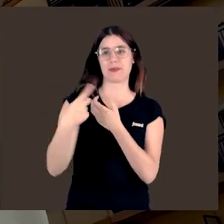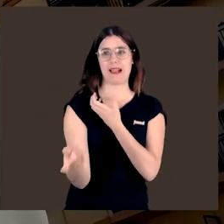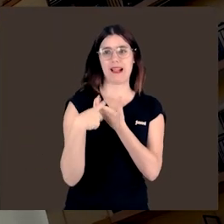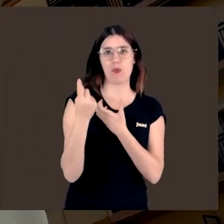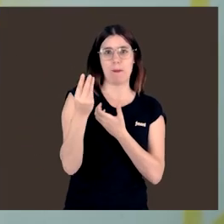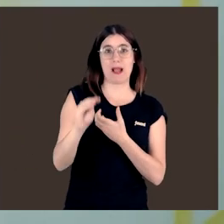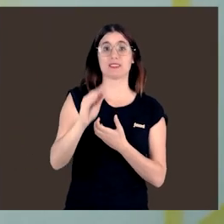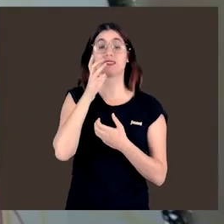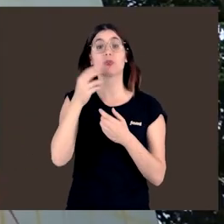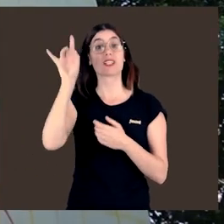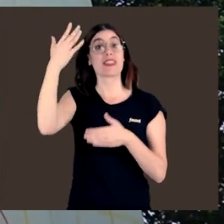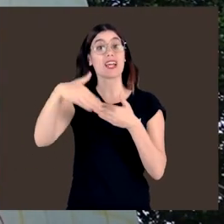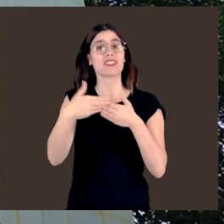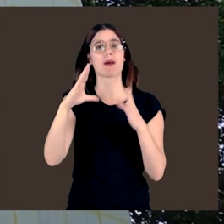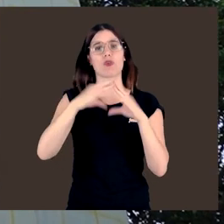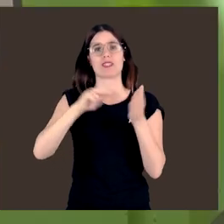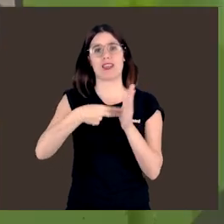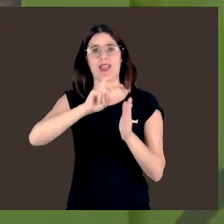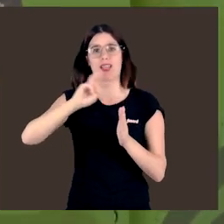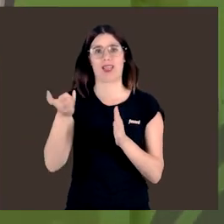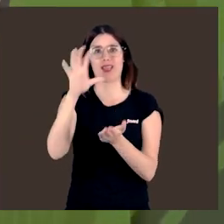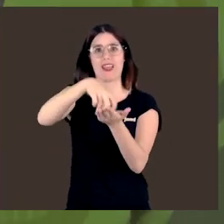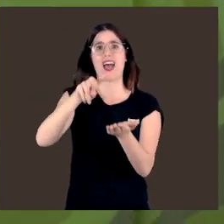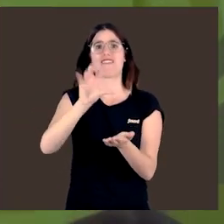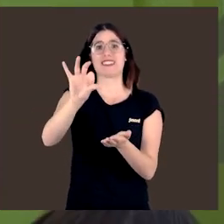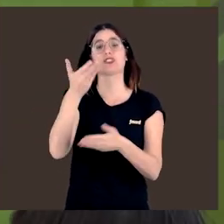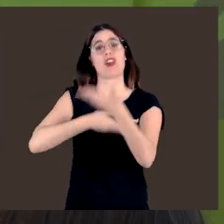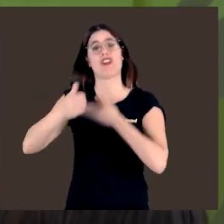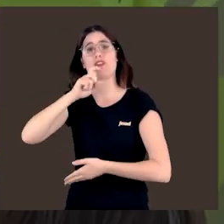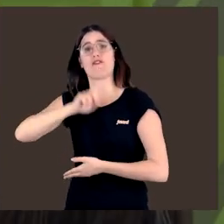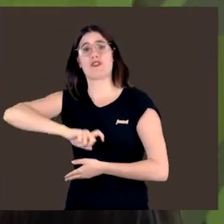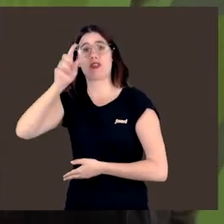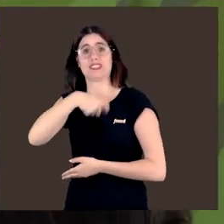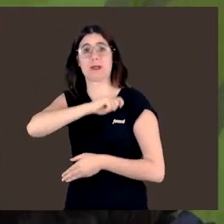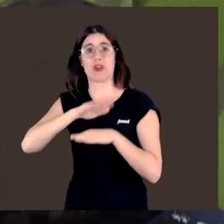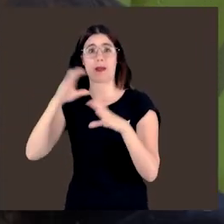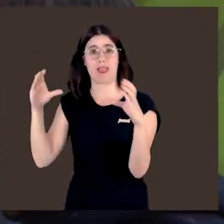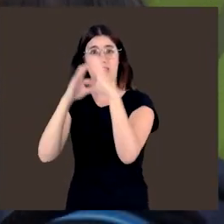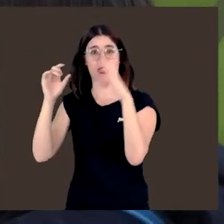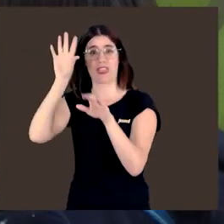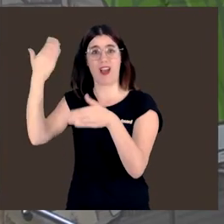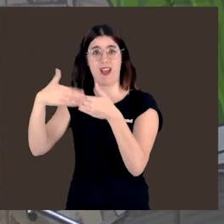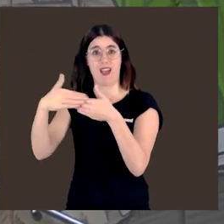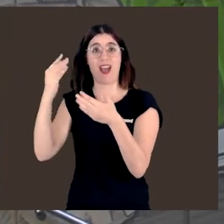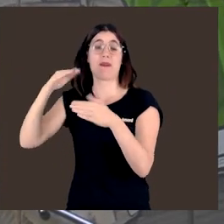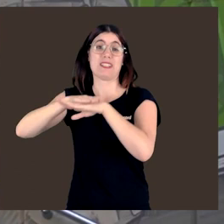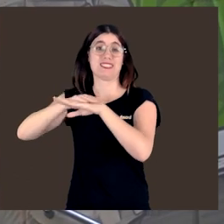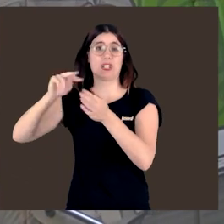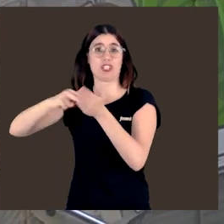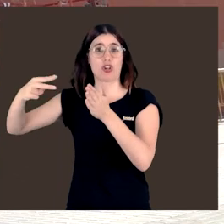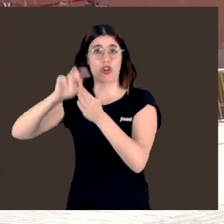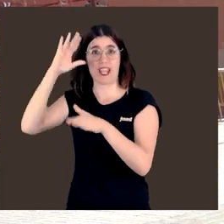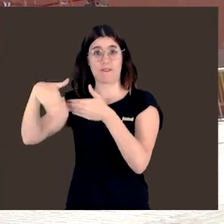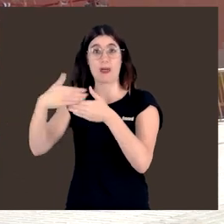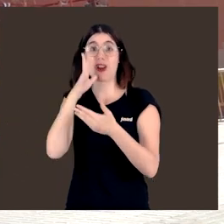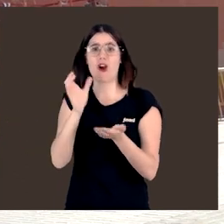iniciativa con la que la UPV y las naves, con la colaboración de la Fundación Española para la Ciencia y la Tecnología del Ministerio de Ciencia e Innovación, están dando